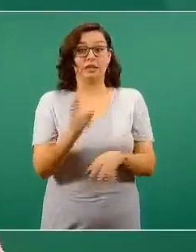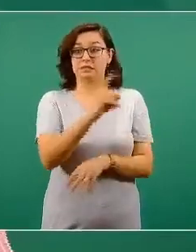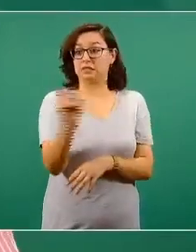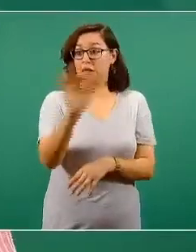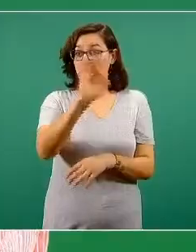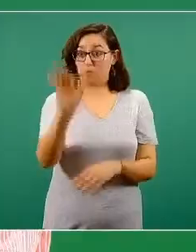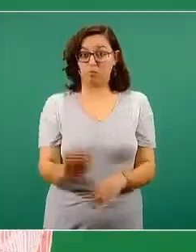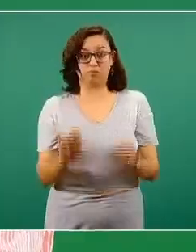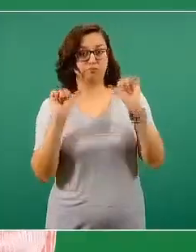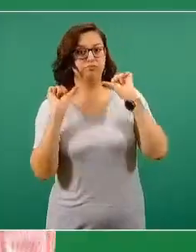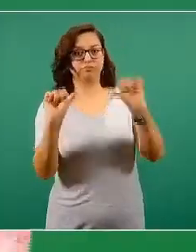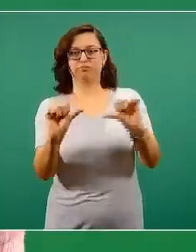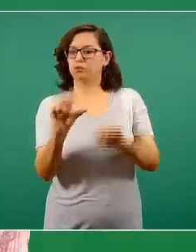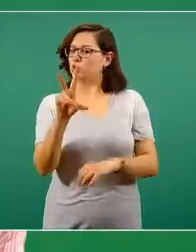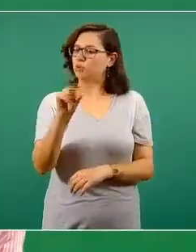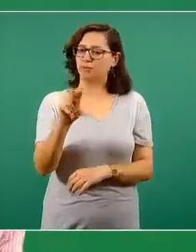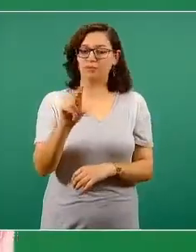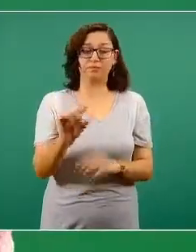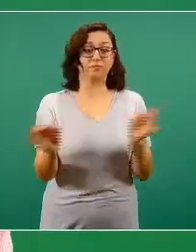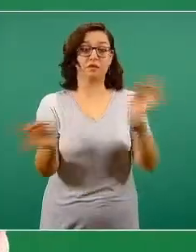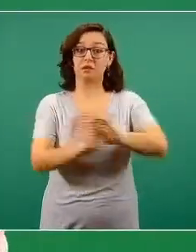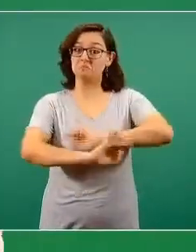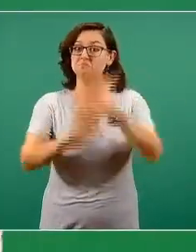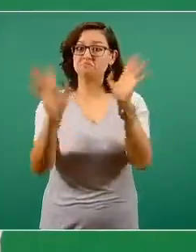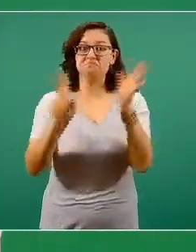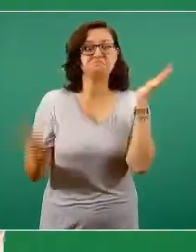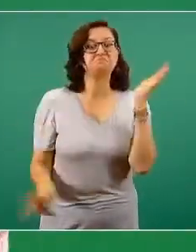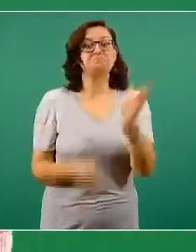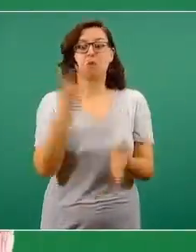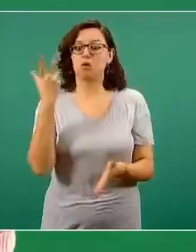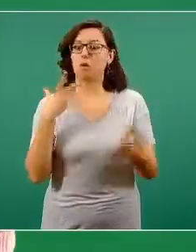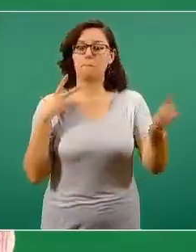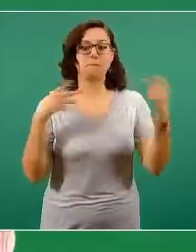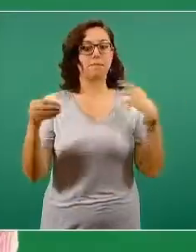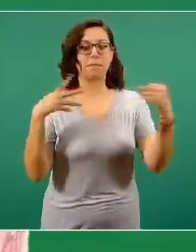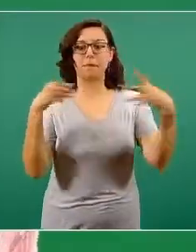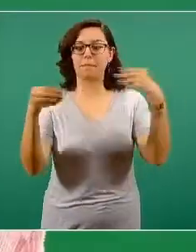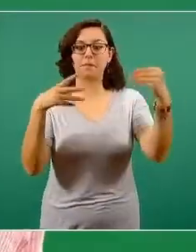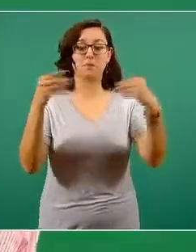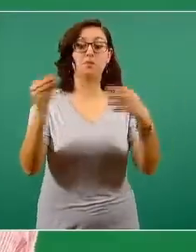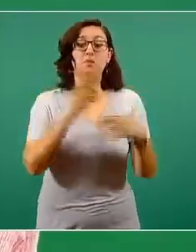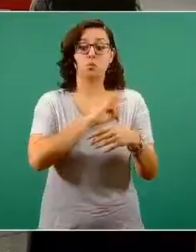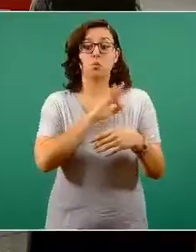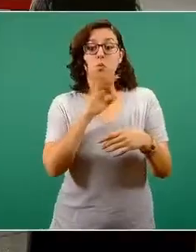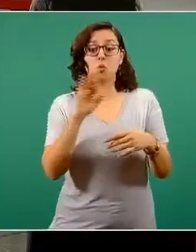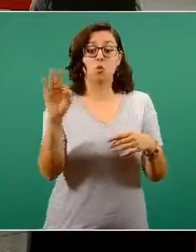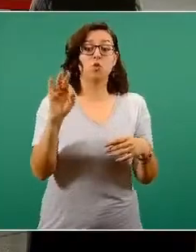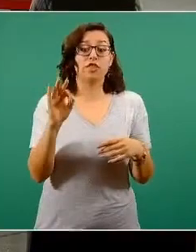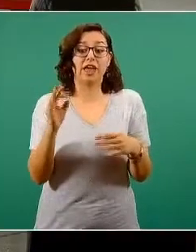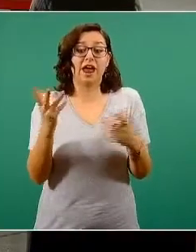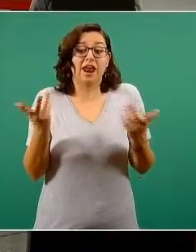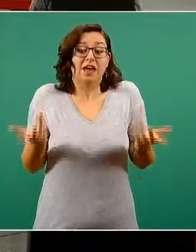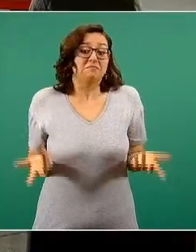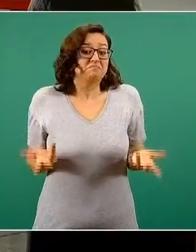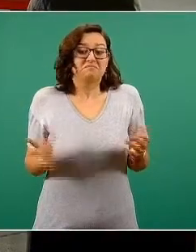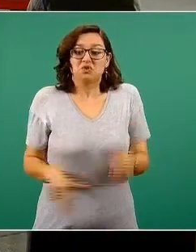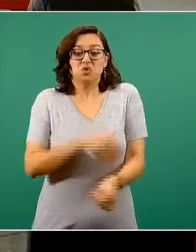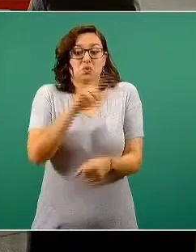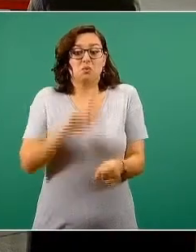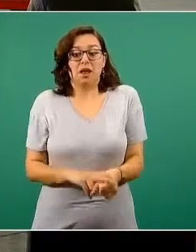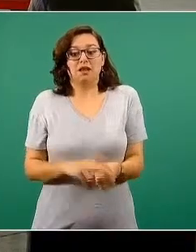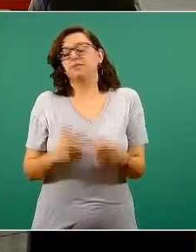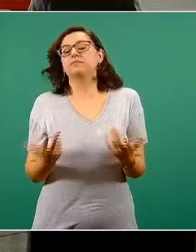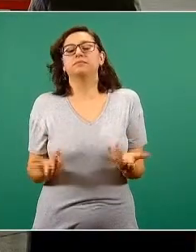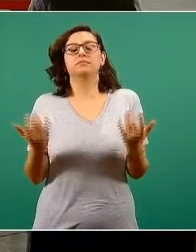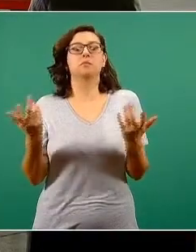descartado, que se ha eliminado, porque en cualquier momento pudiera haber un proceso de repunte. Y justo las naciones que lo